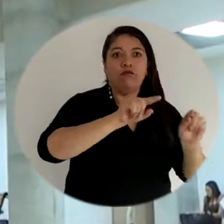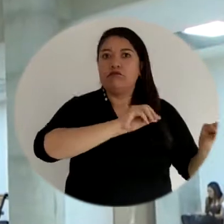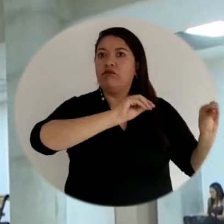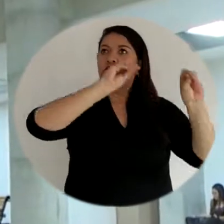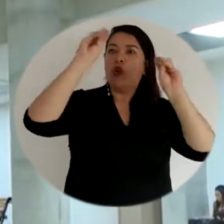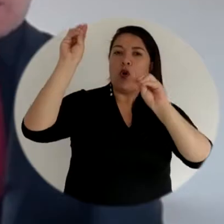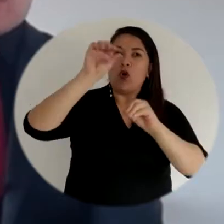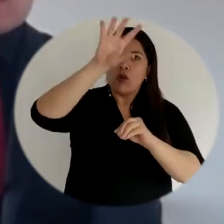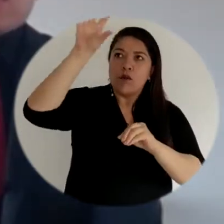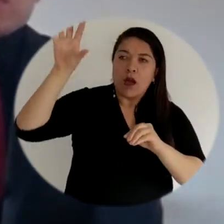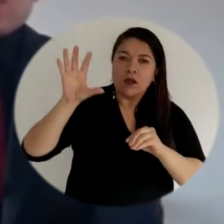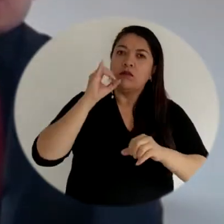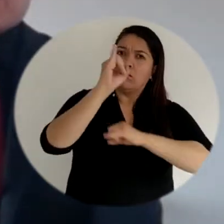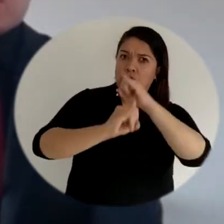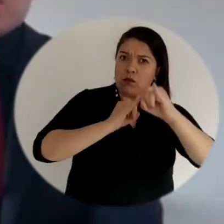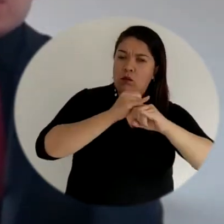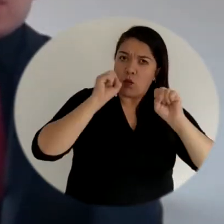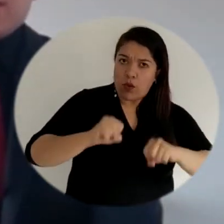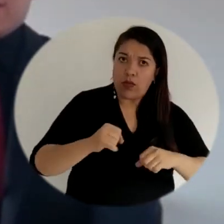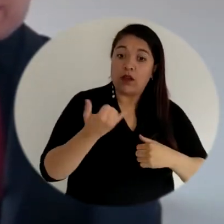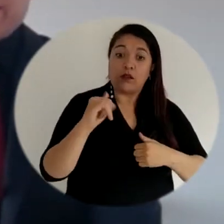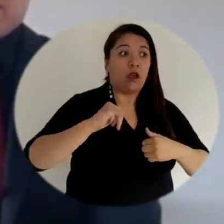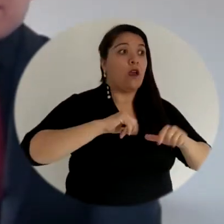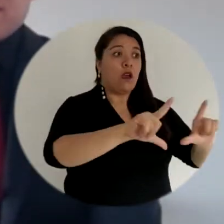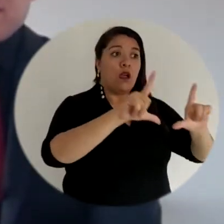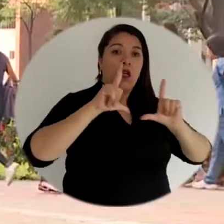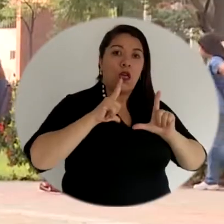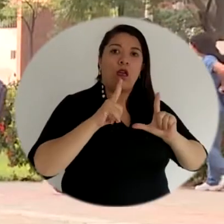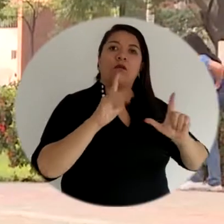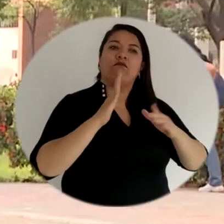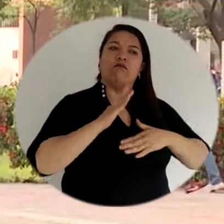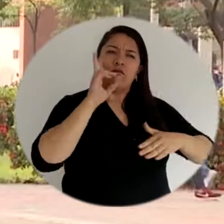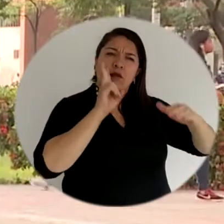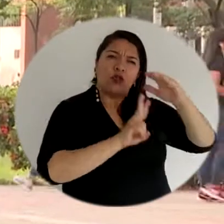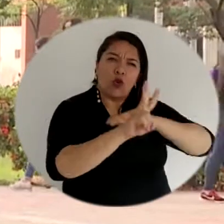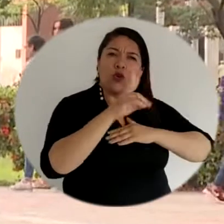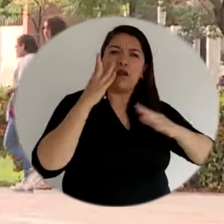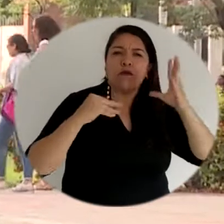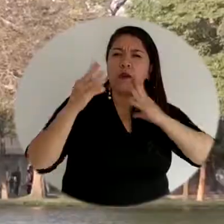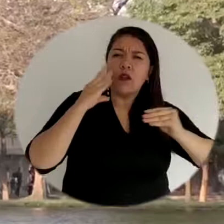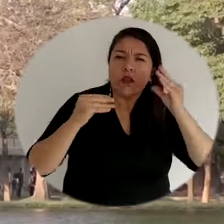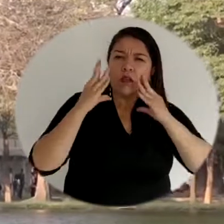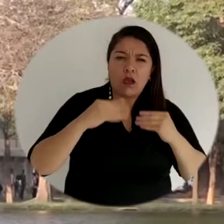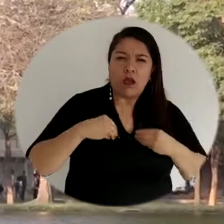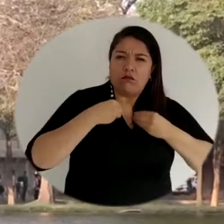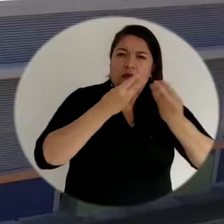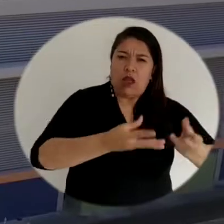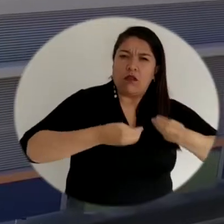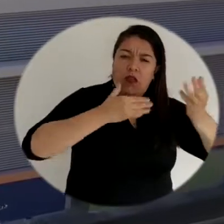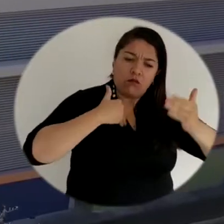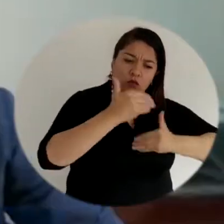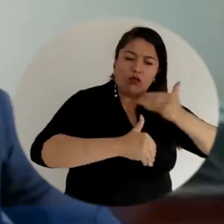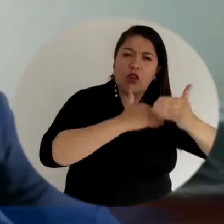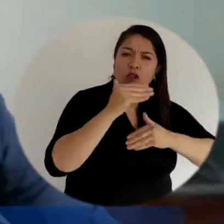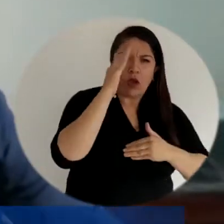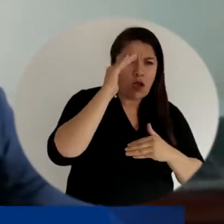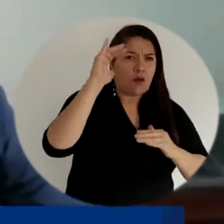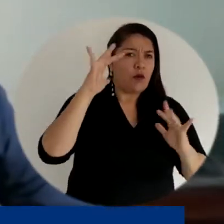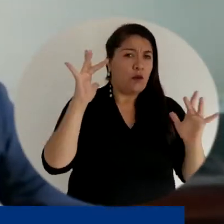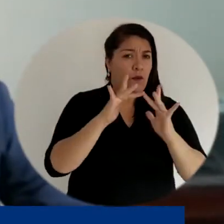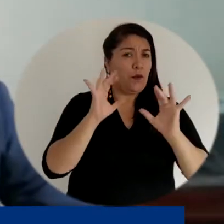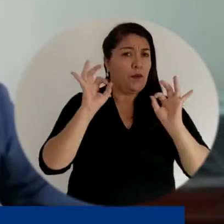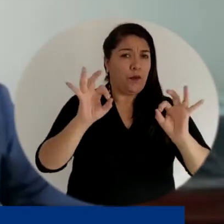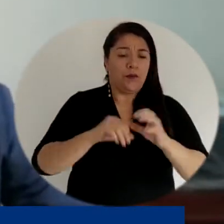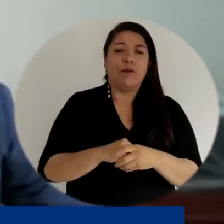Universidad de Magdalena aportamos con nuestra visión y experiencia mejoras que se deban realizar a nuestros procesos académicos. La construcción